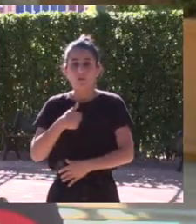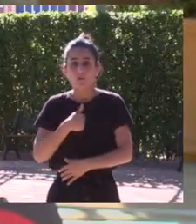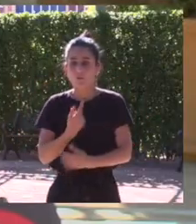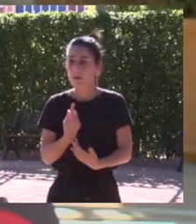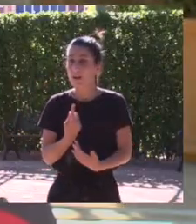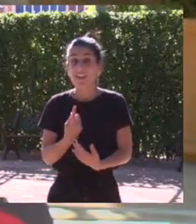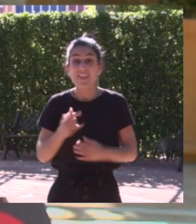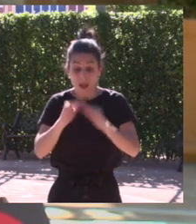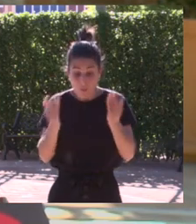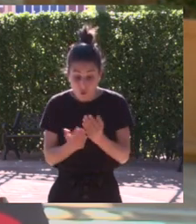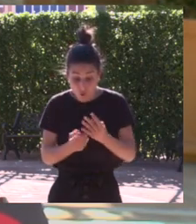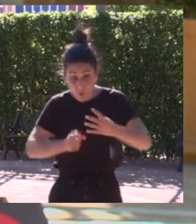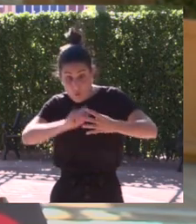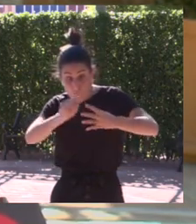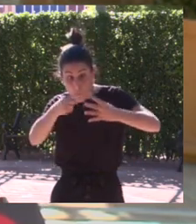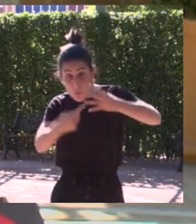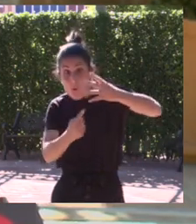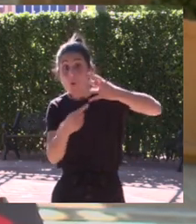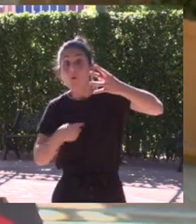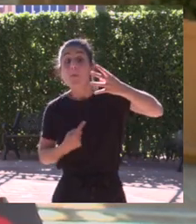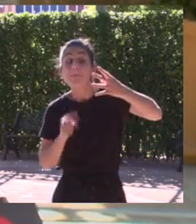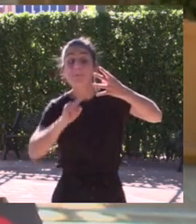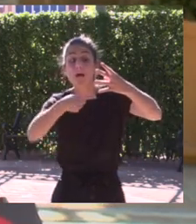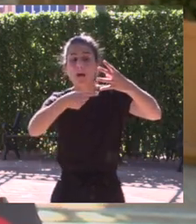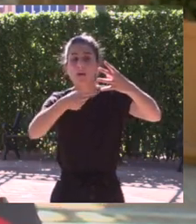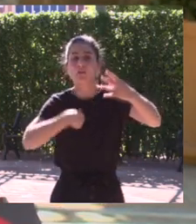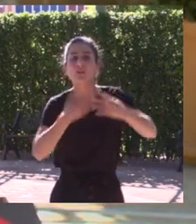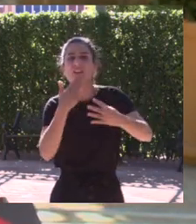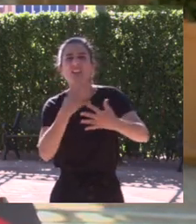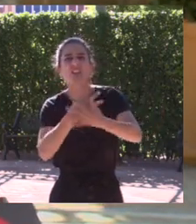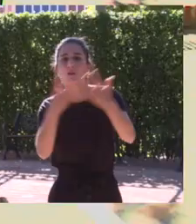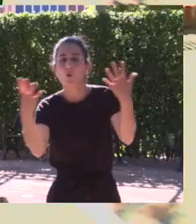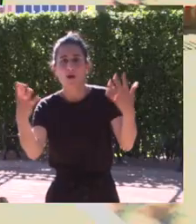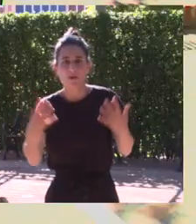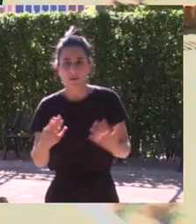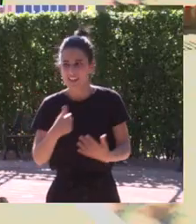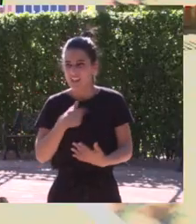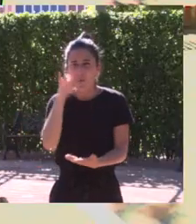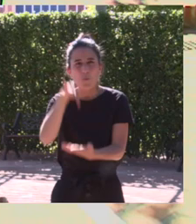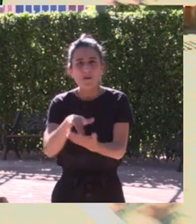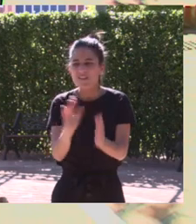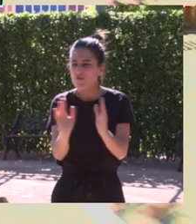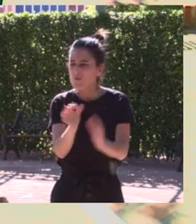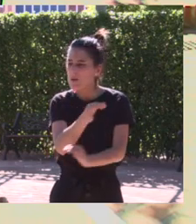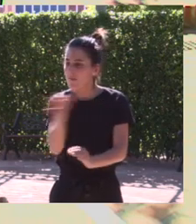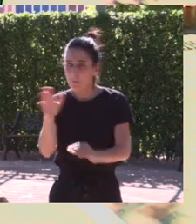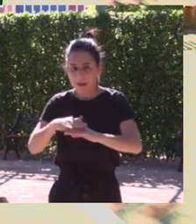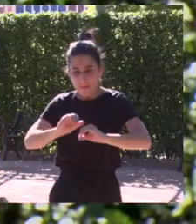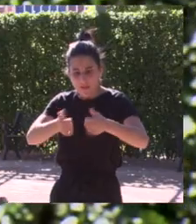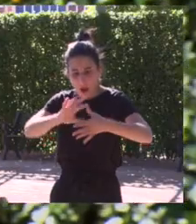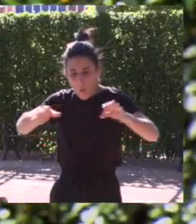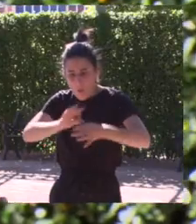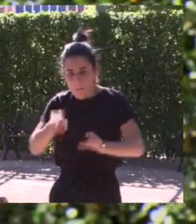estaba entre las cuatro primeras del mundo en ese año tenía 19 años habría sido un momento perfecto para